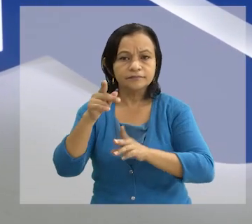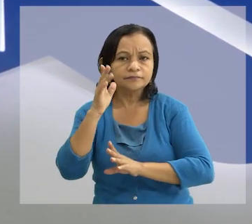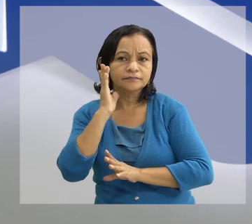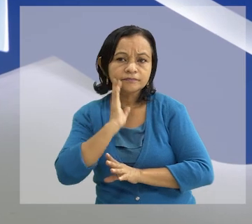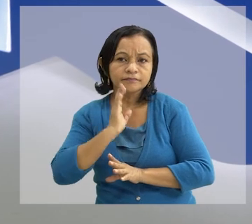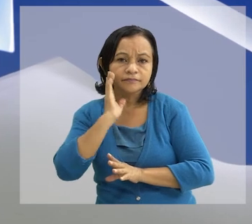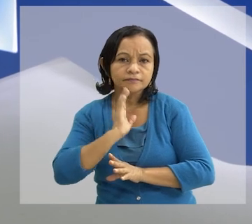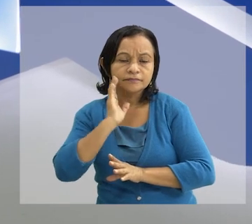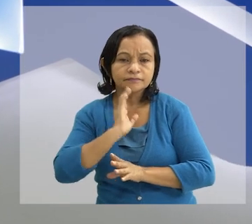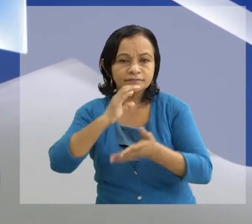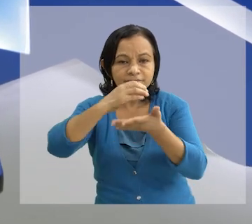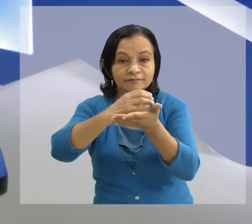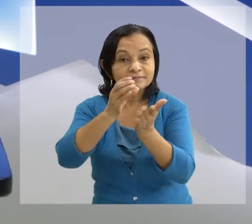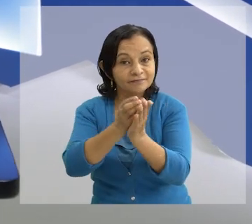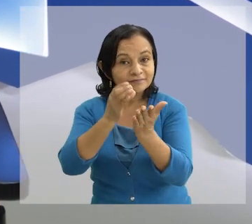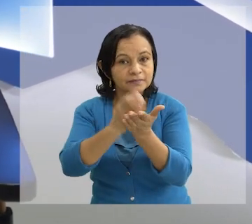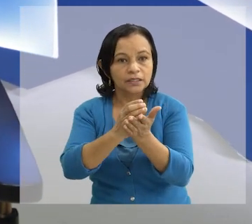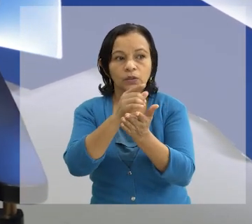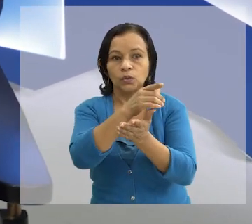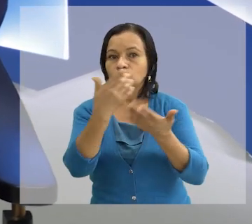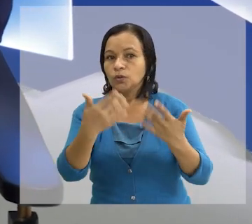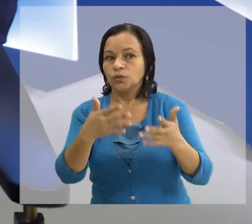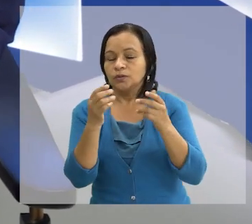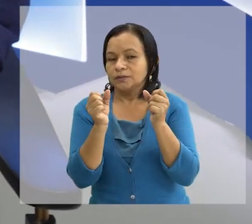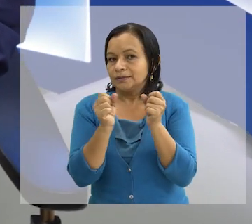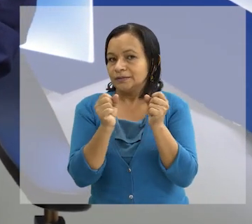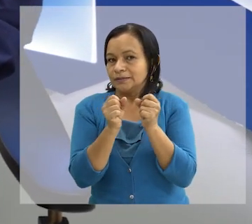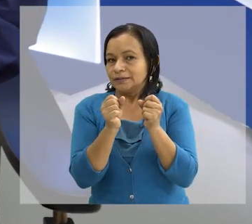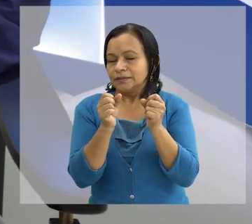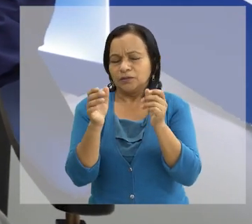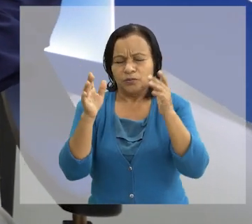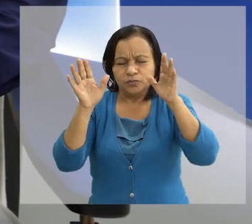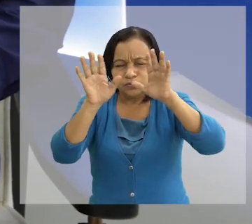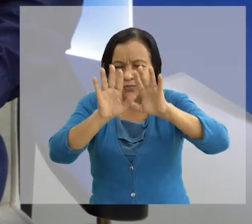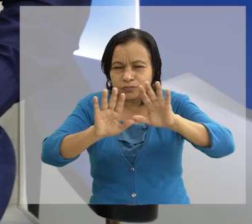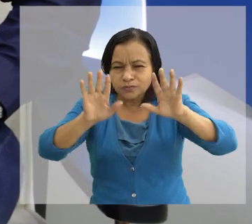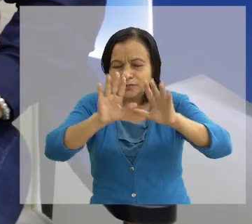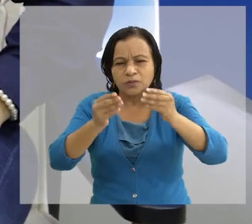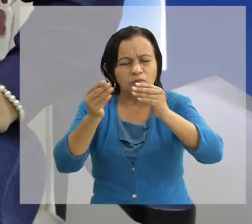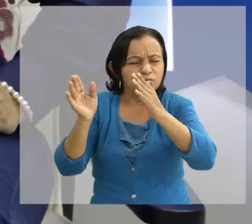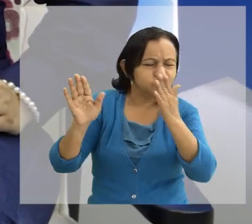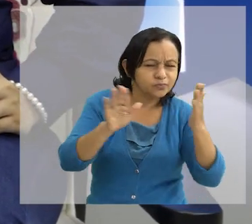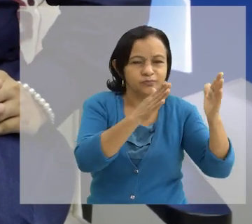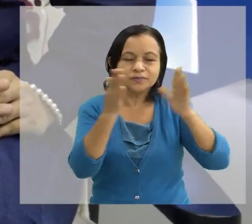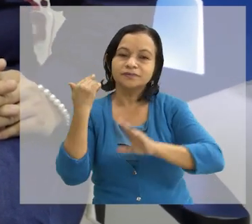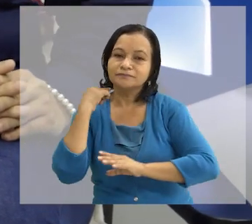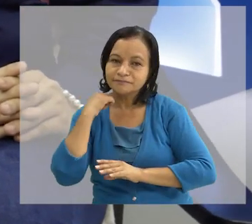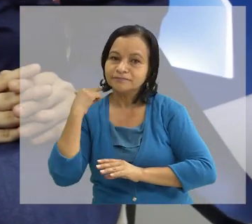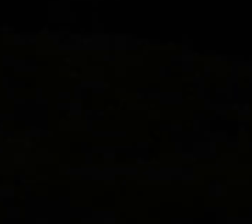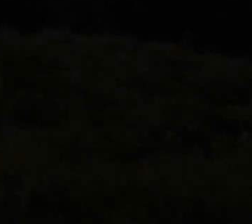del Crucero Un municipio que se caracteriza por un clima húmedo y densas neblinas pero también con fuertes vientos